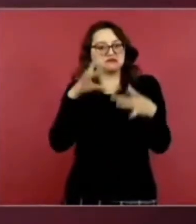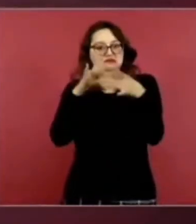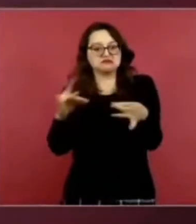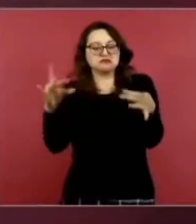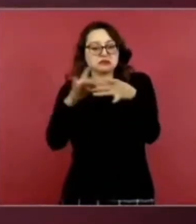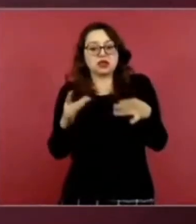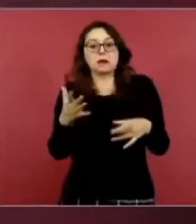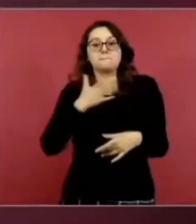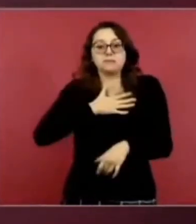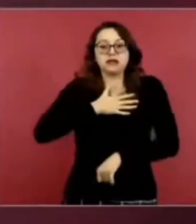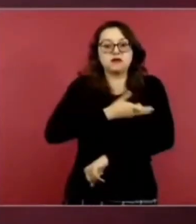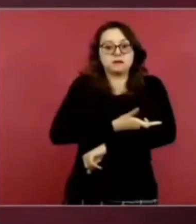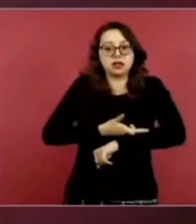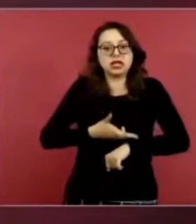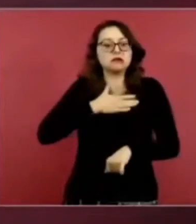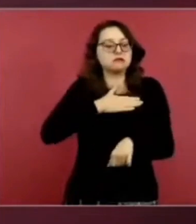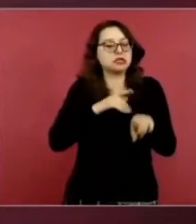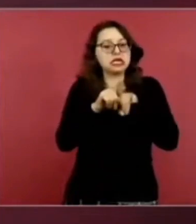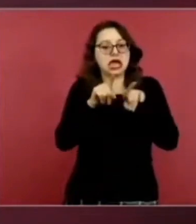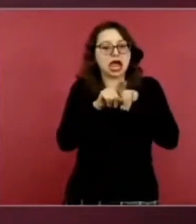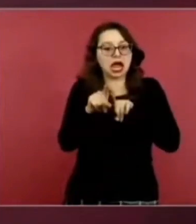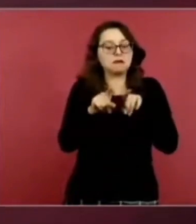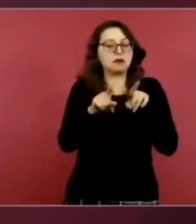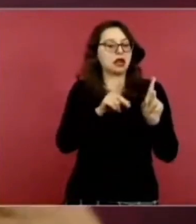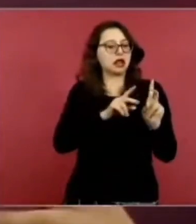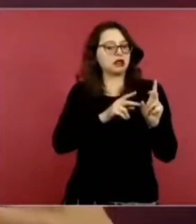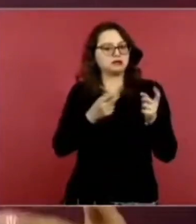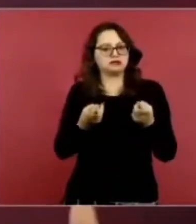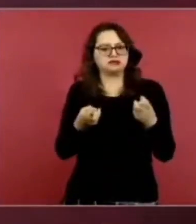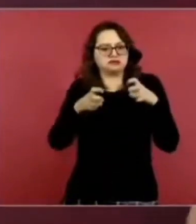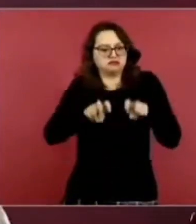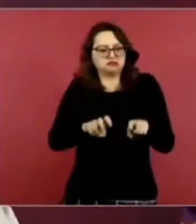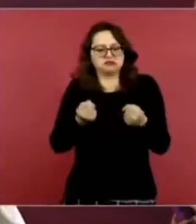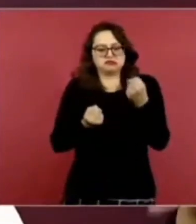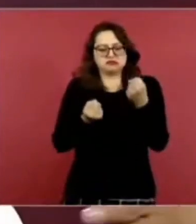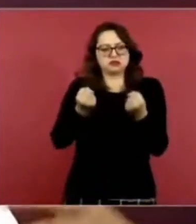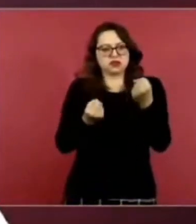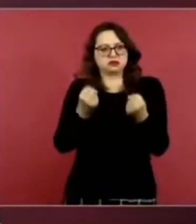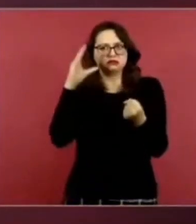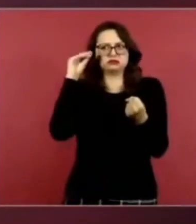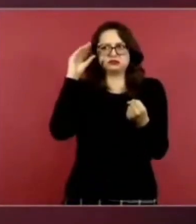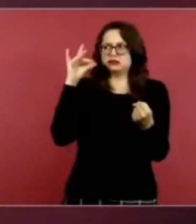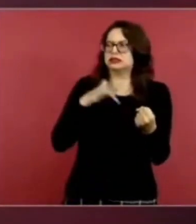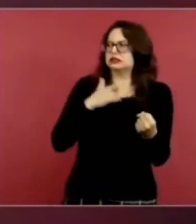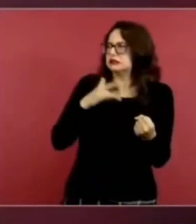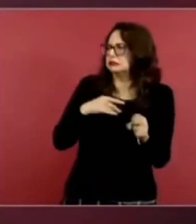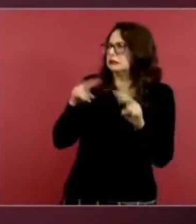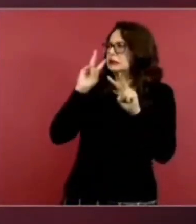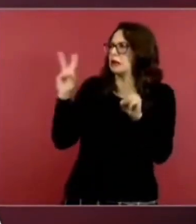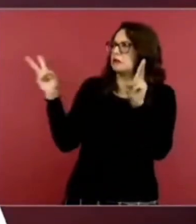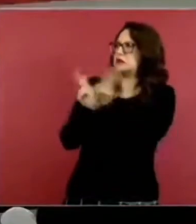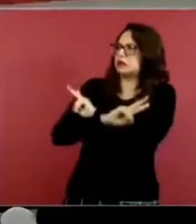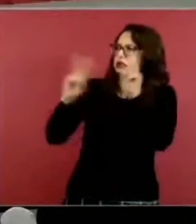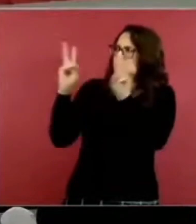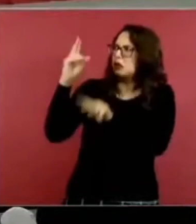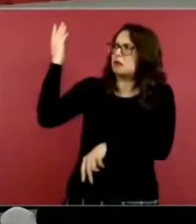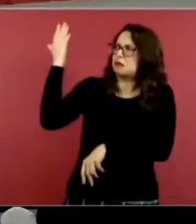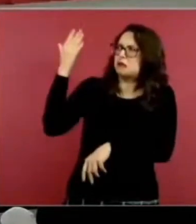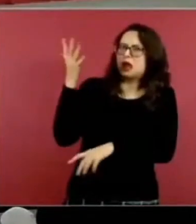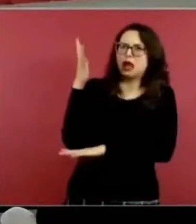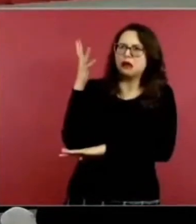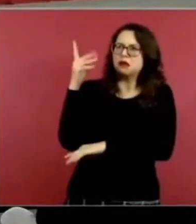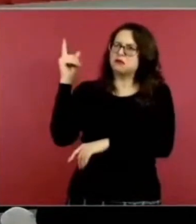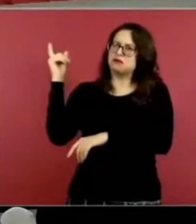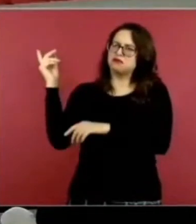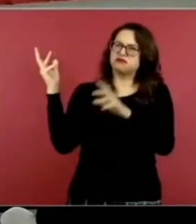hermana, estábamos en el carro y empezamos a comentar que ya se estaban cayendo algunas ramas, que estaba